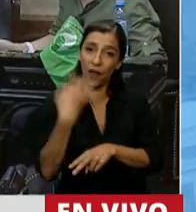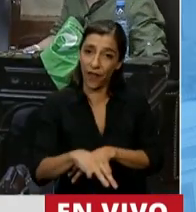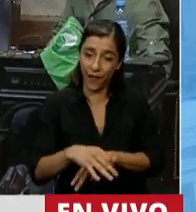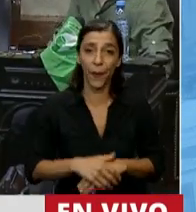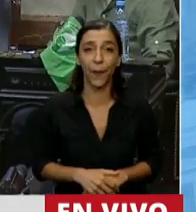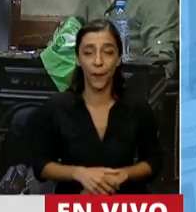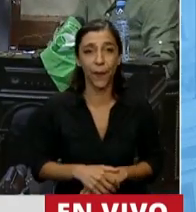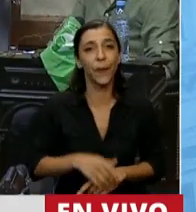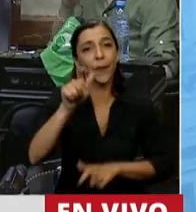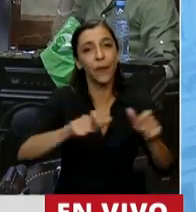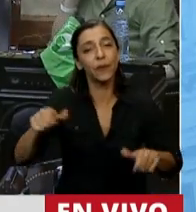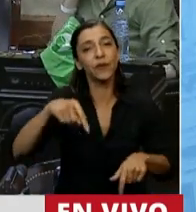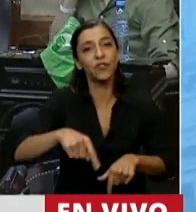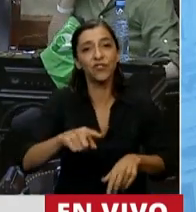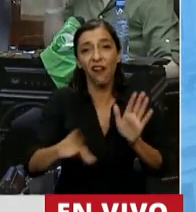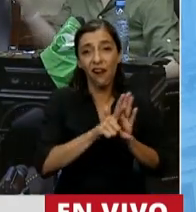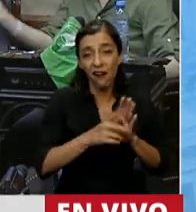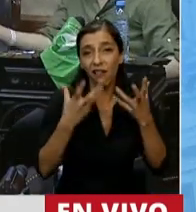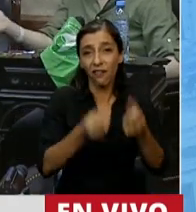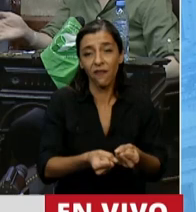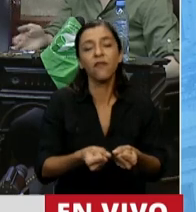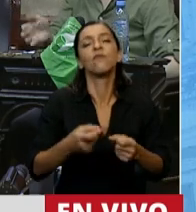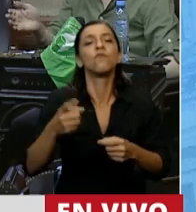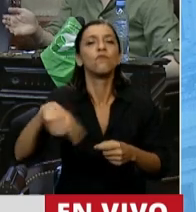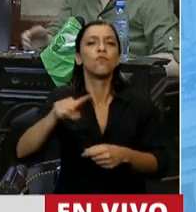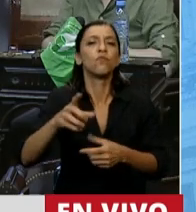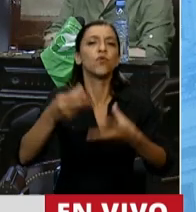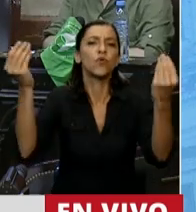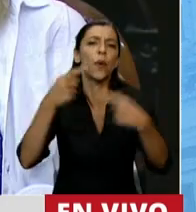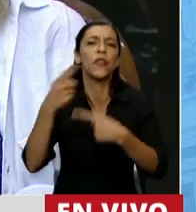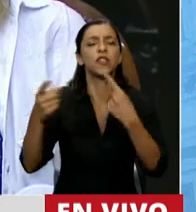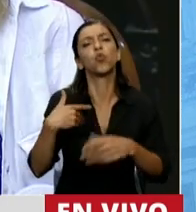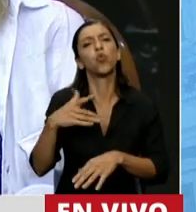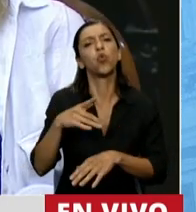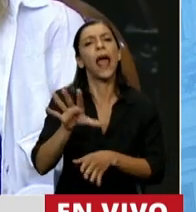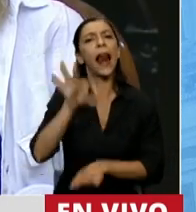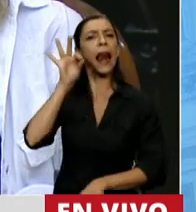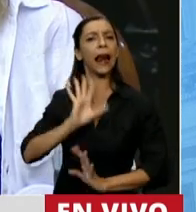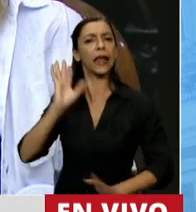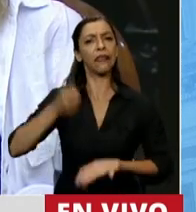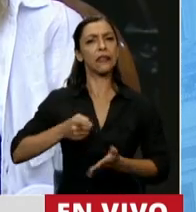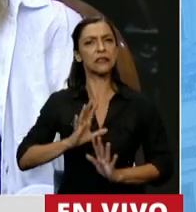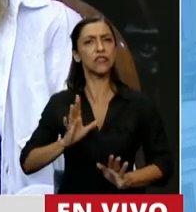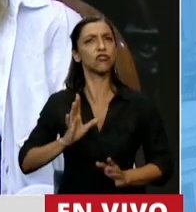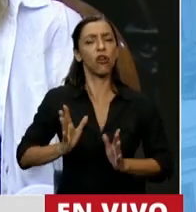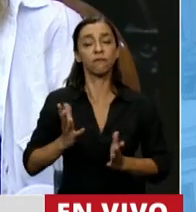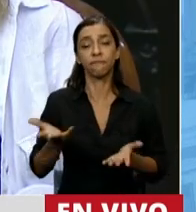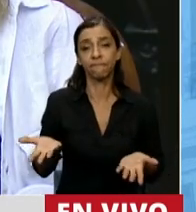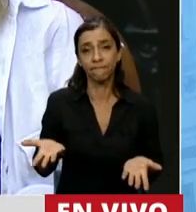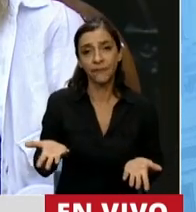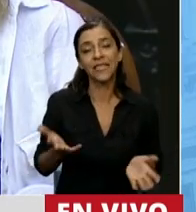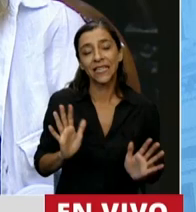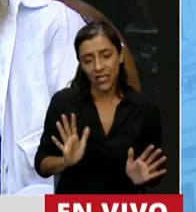frecuencia el derecho a elegir y nadie en su sano juicio puede ir en contra de